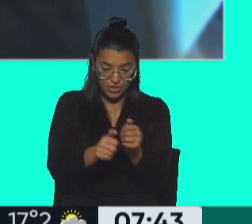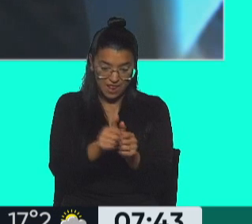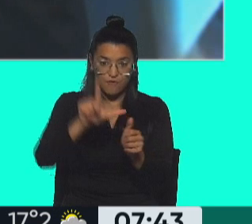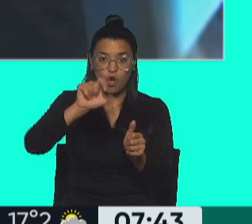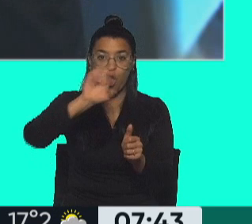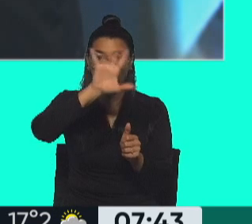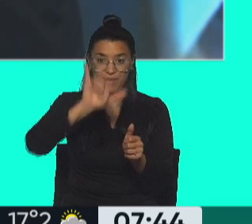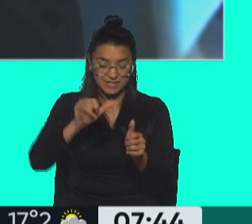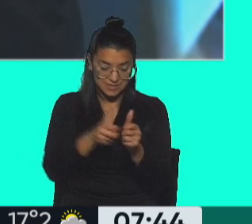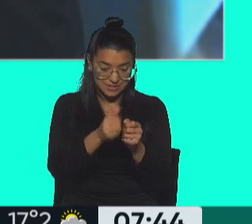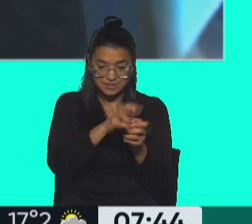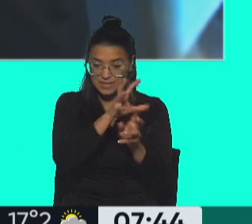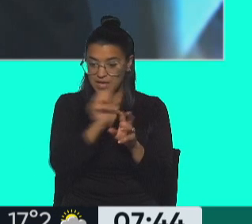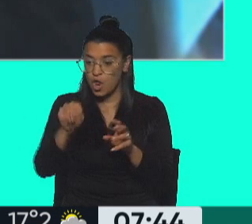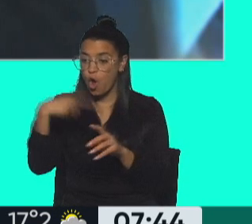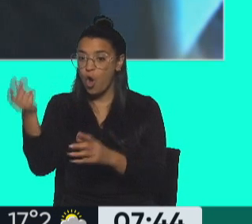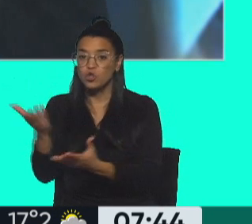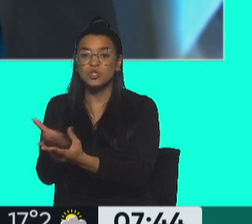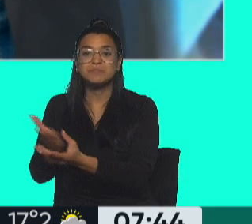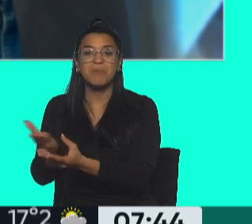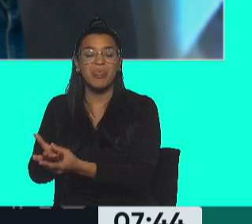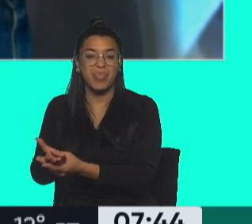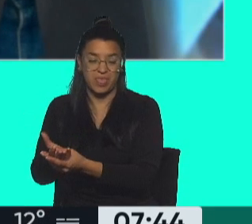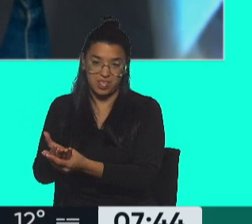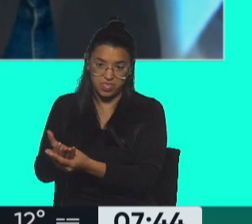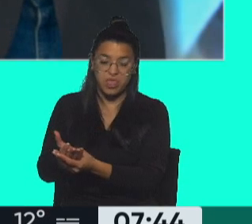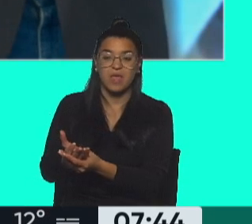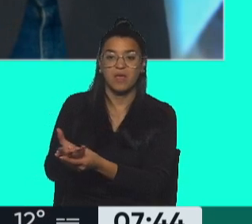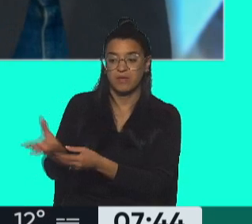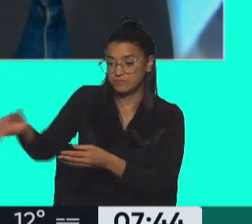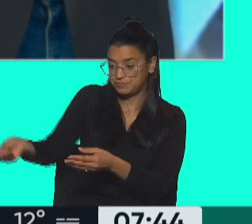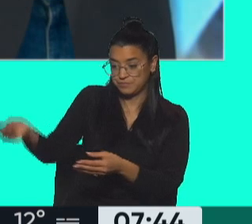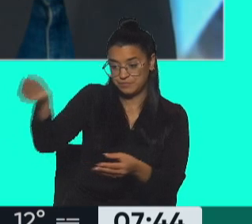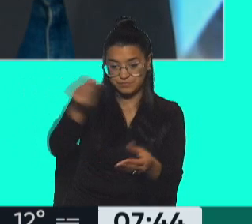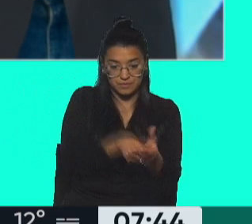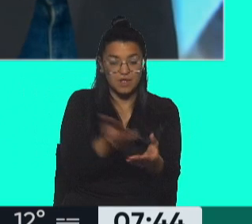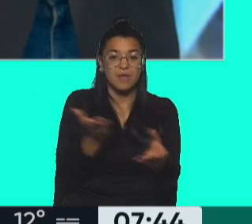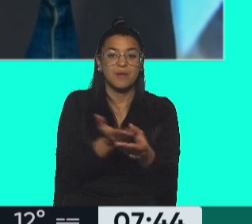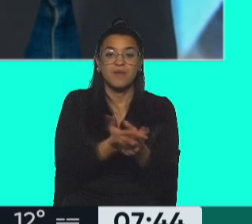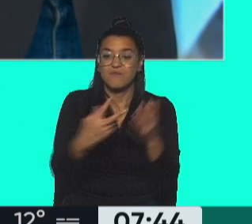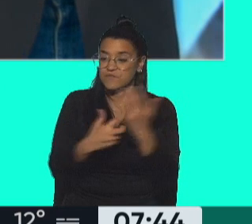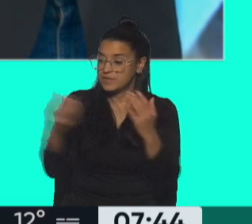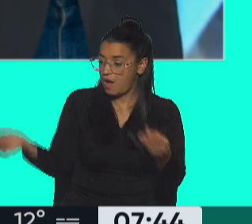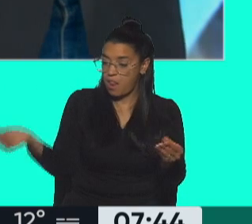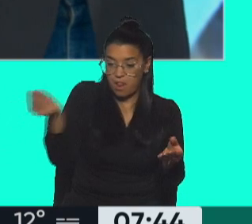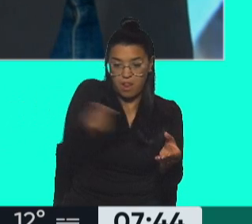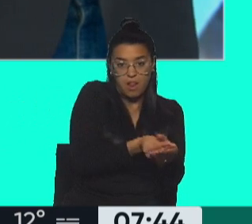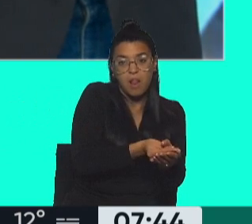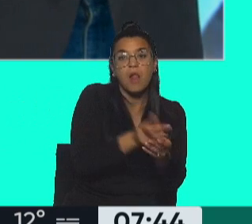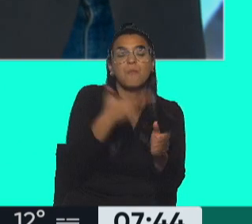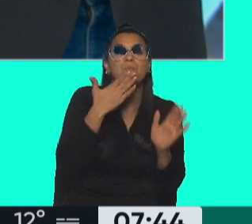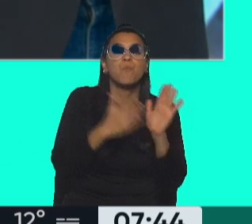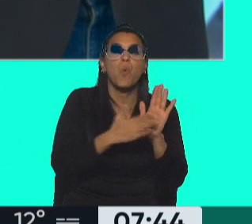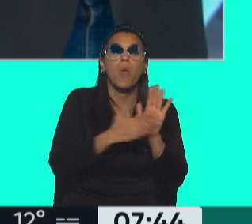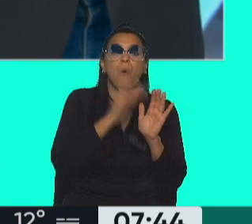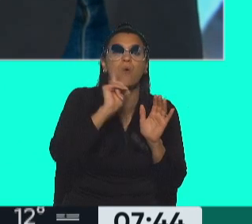en otro expediente, fue incorporado a este expediente por los fiscales y utilizado como prueba